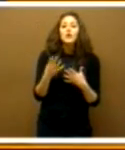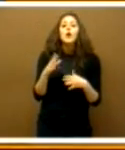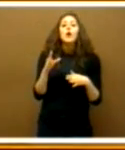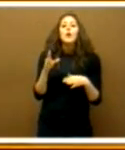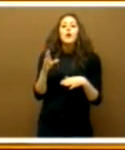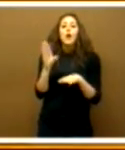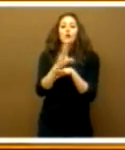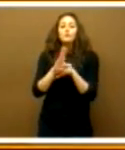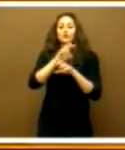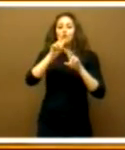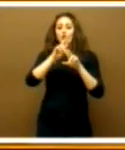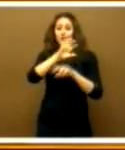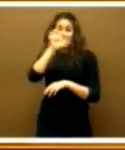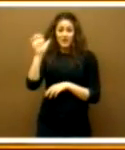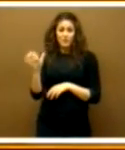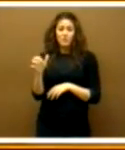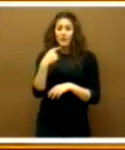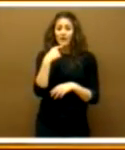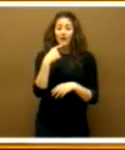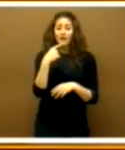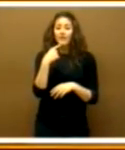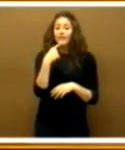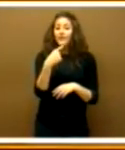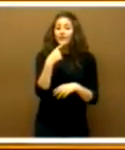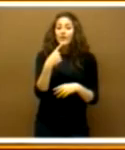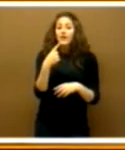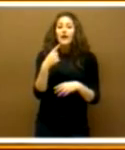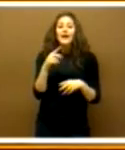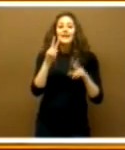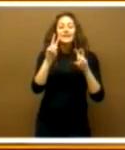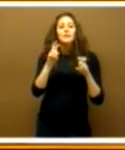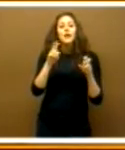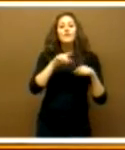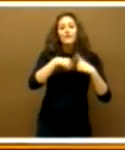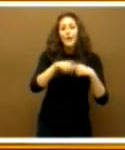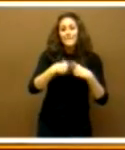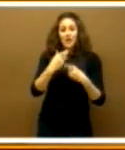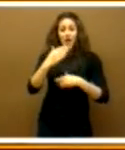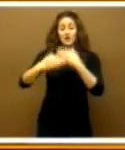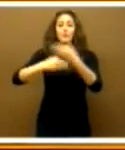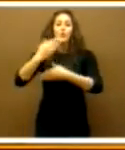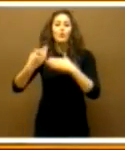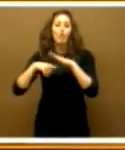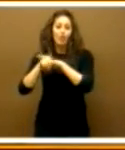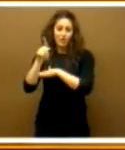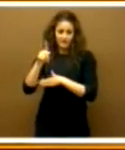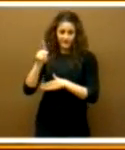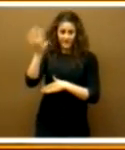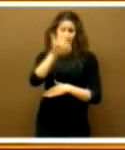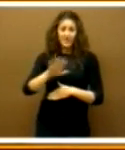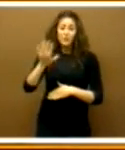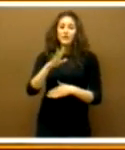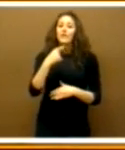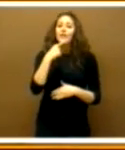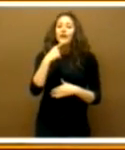señalaba en un dictamen de la Comisión que existe sobre familia y evolución demográfica que habría